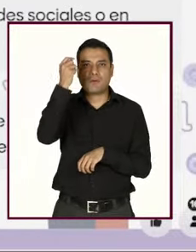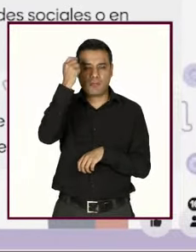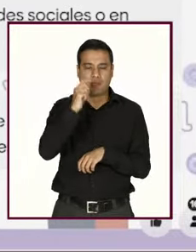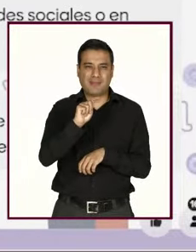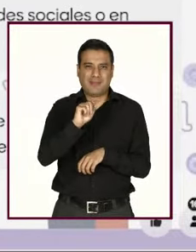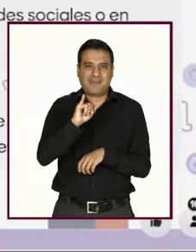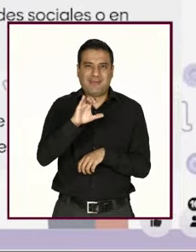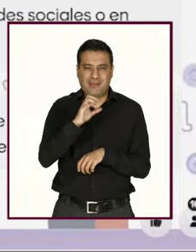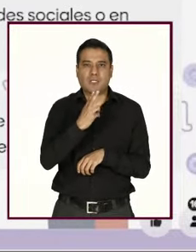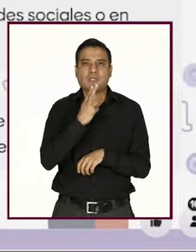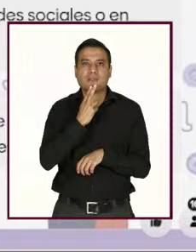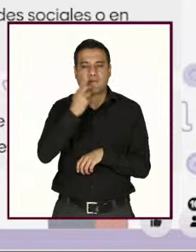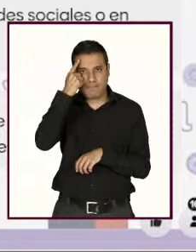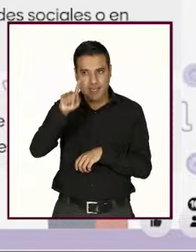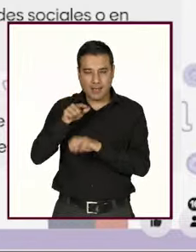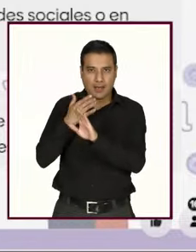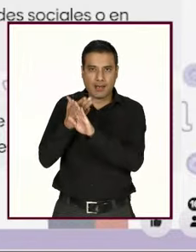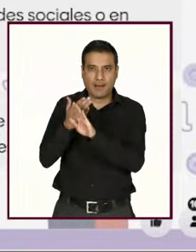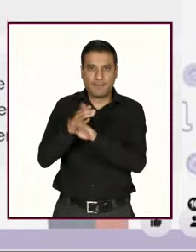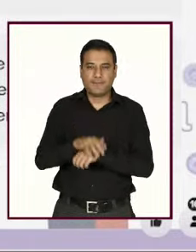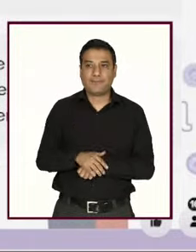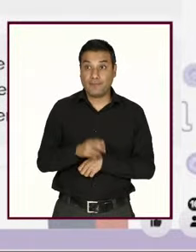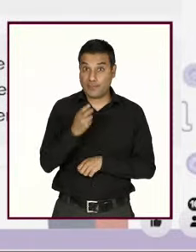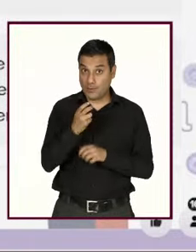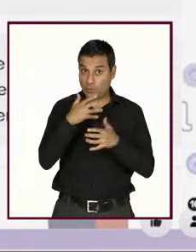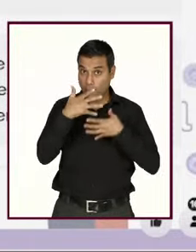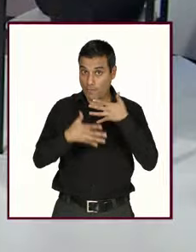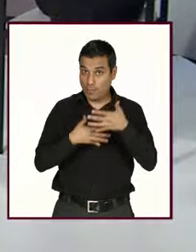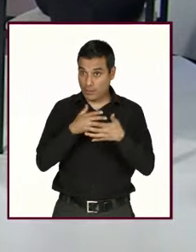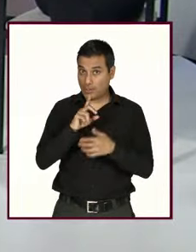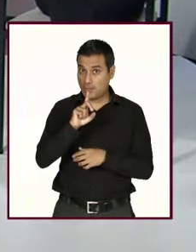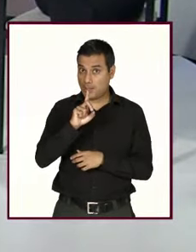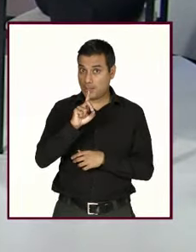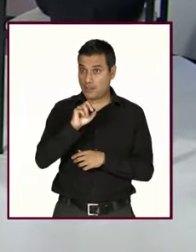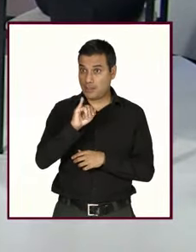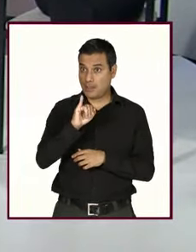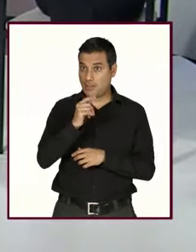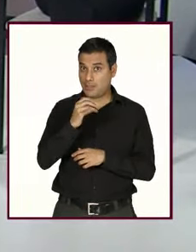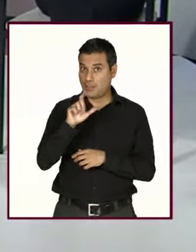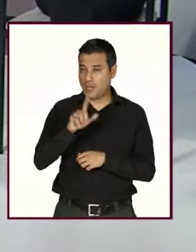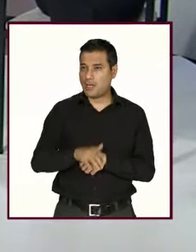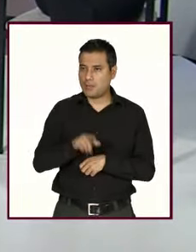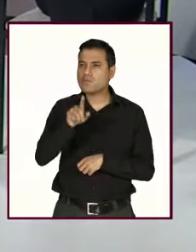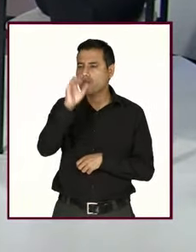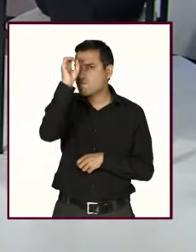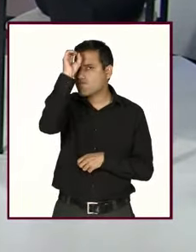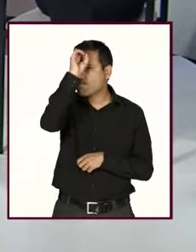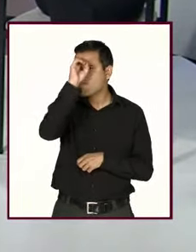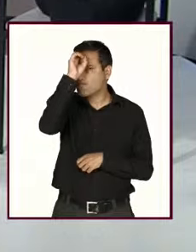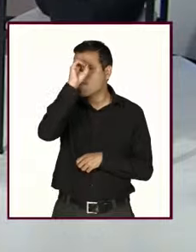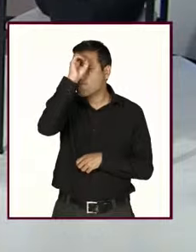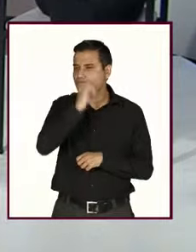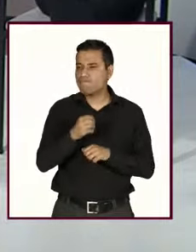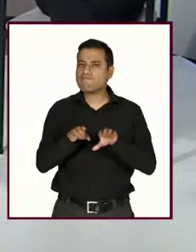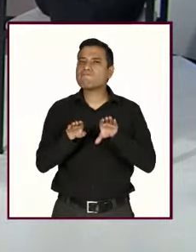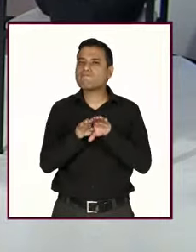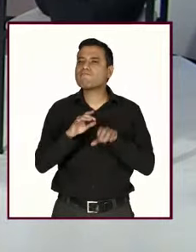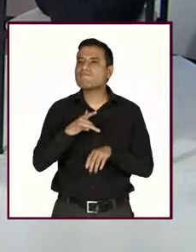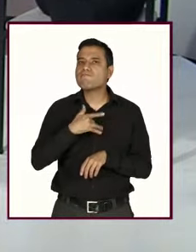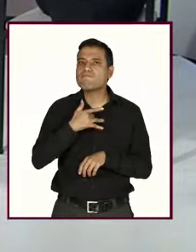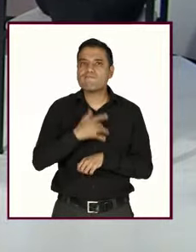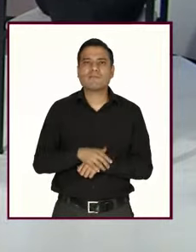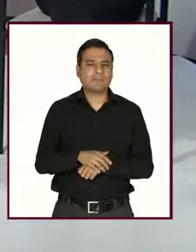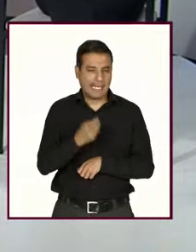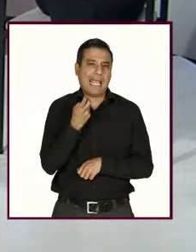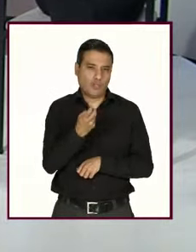información y comunicación. ¿Es la violencia digital? Anabel, ¿qué opinión te merecen estas respuestas? Esa